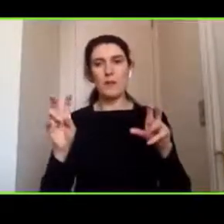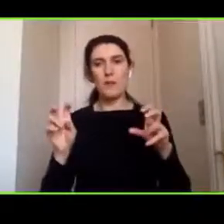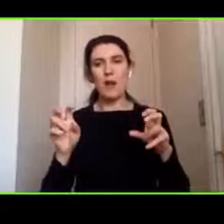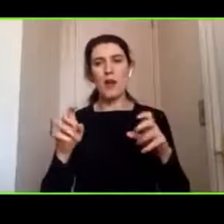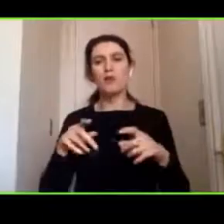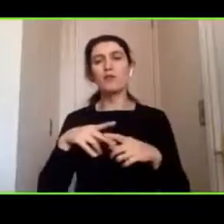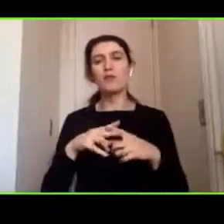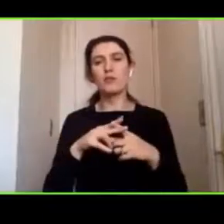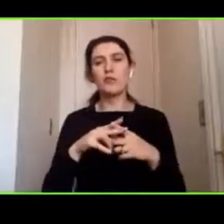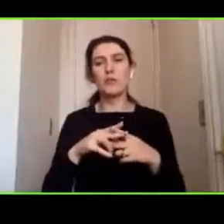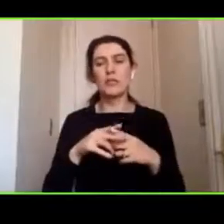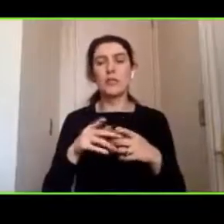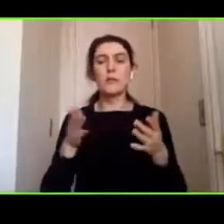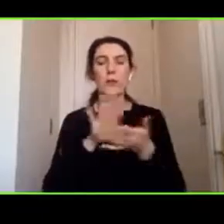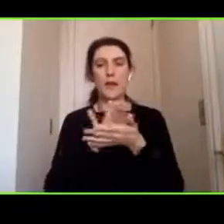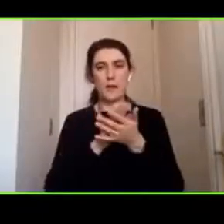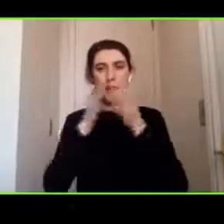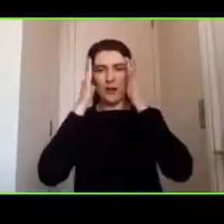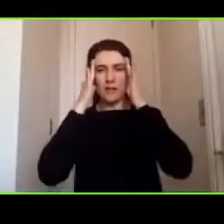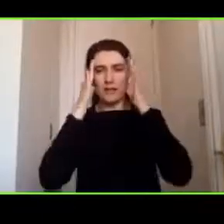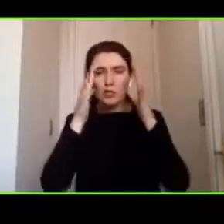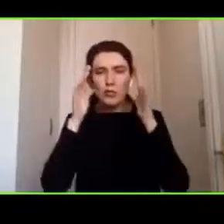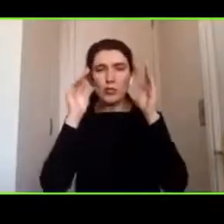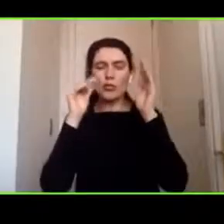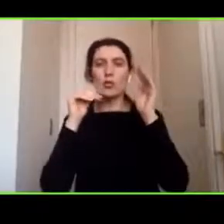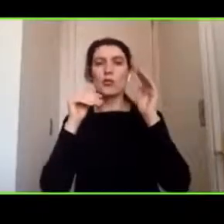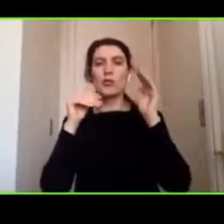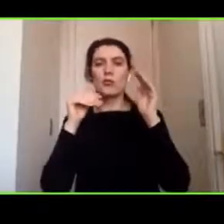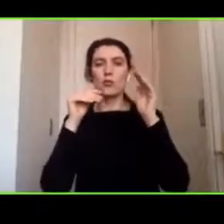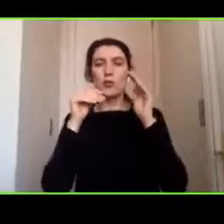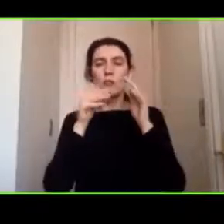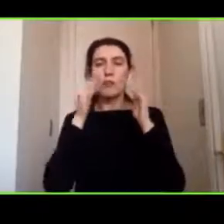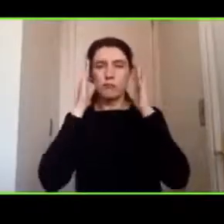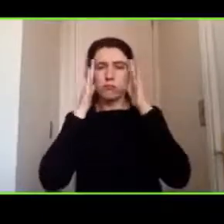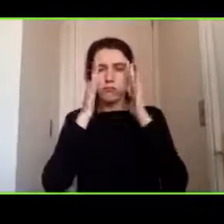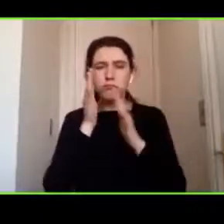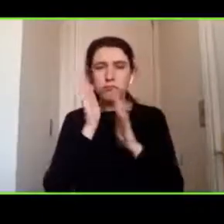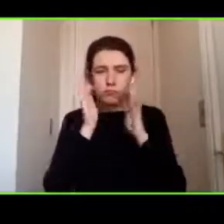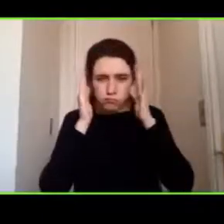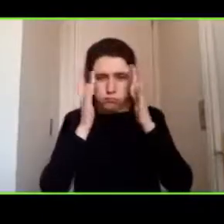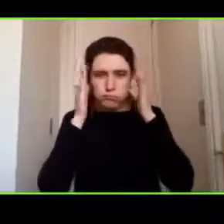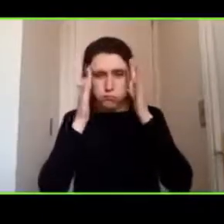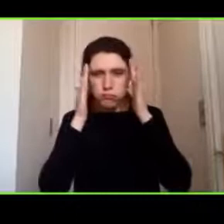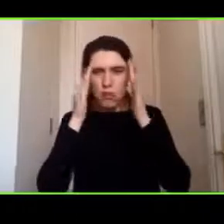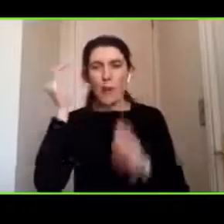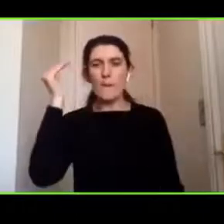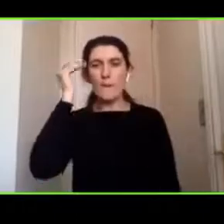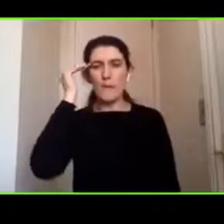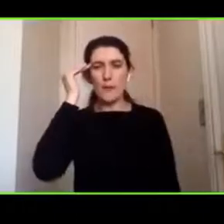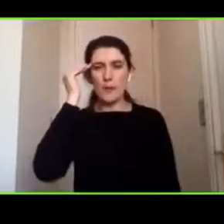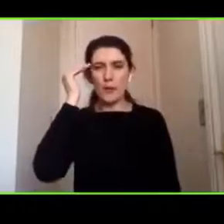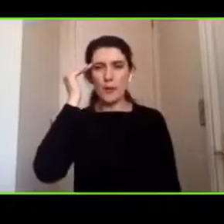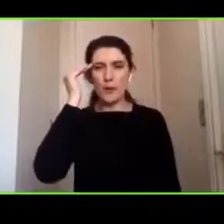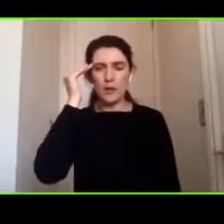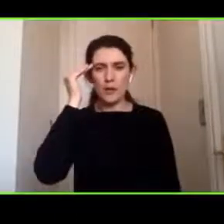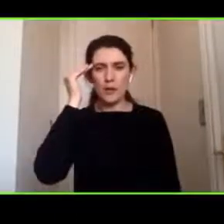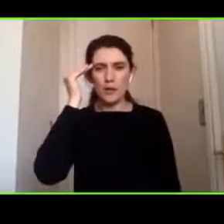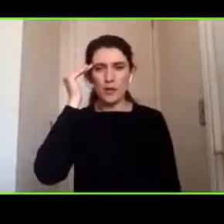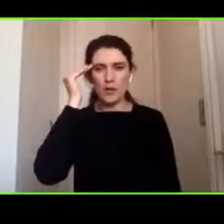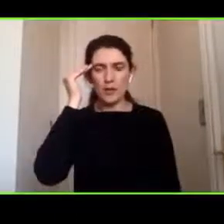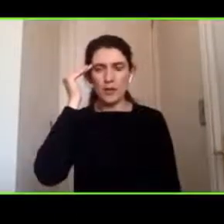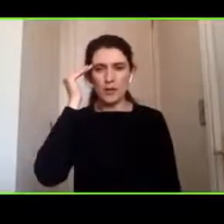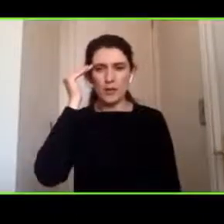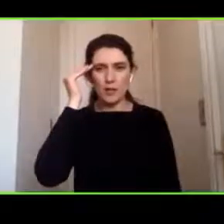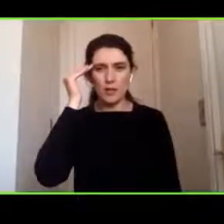concentración y memoria la memoria en particular no es un